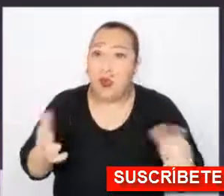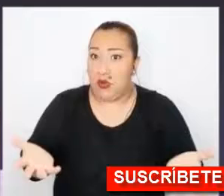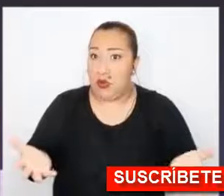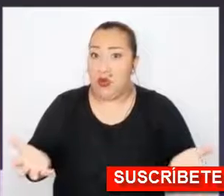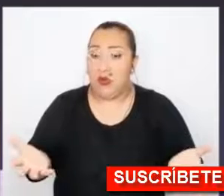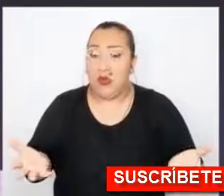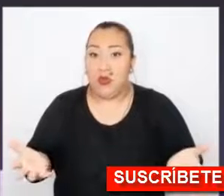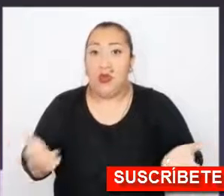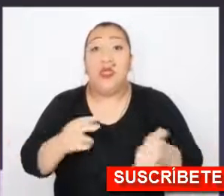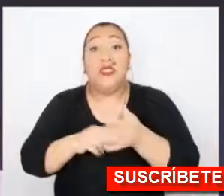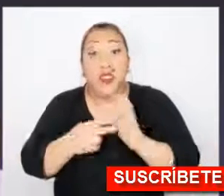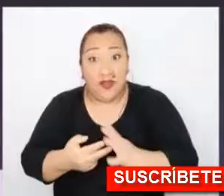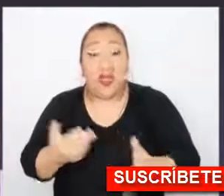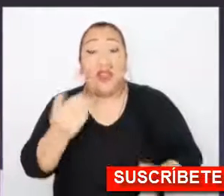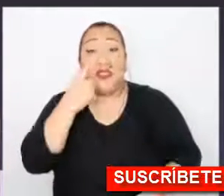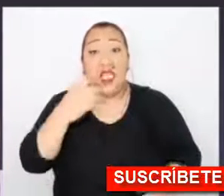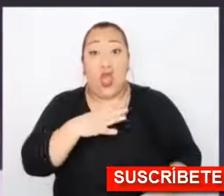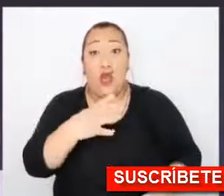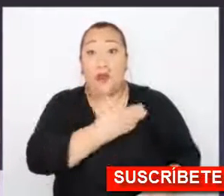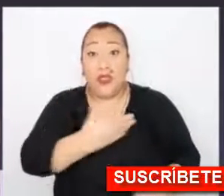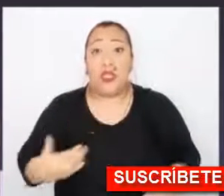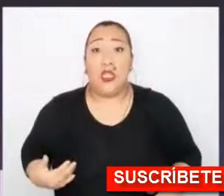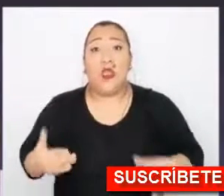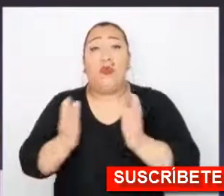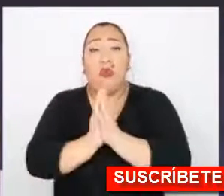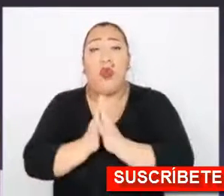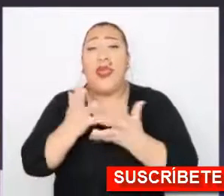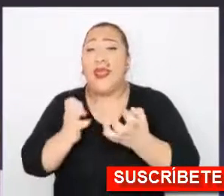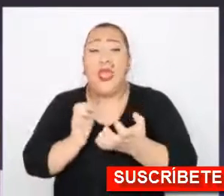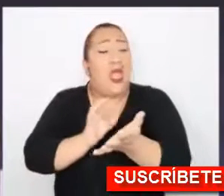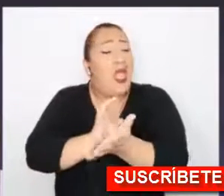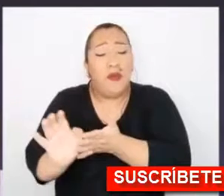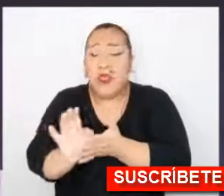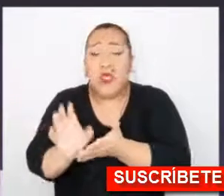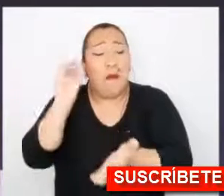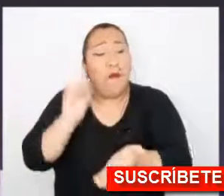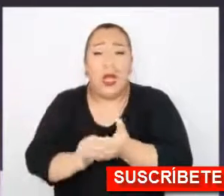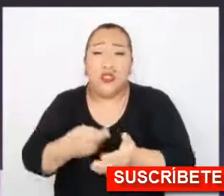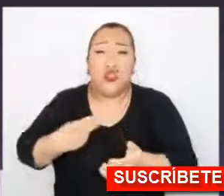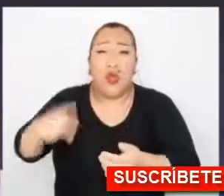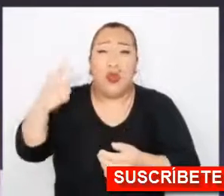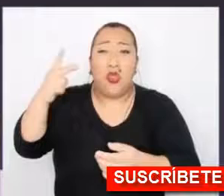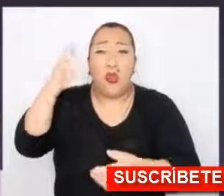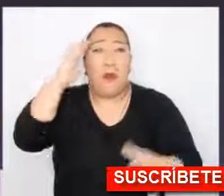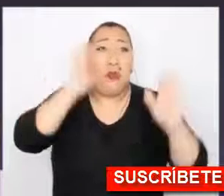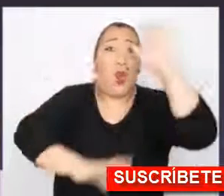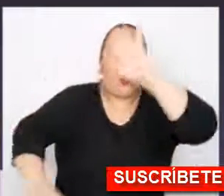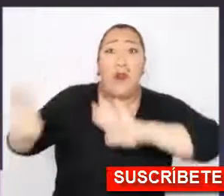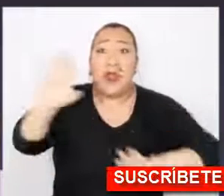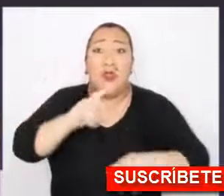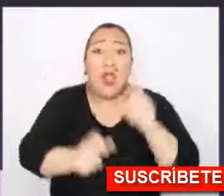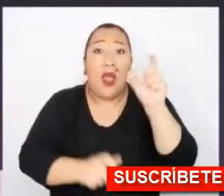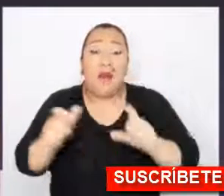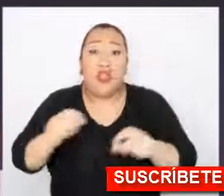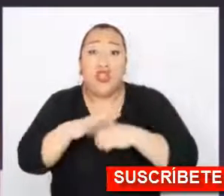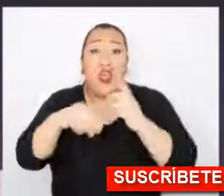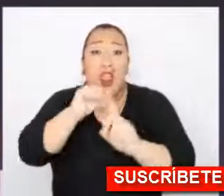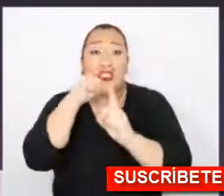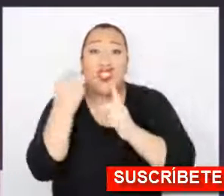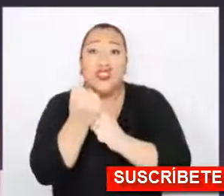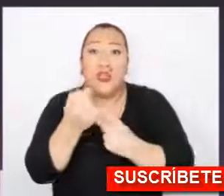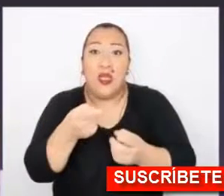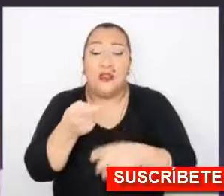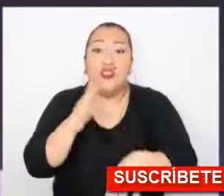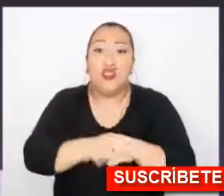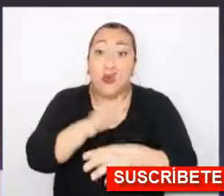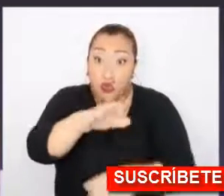función pública. Le corresponde, señor Presidente, superar esta crisis evitando que se agudice la polarización